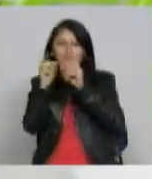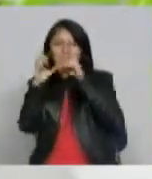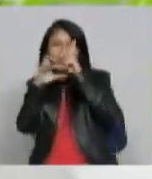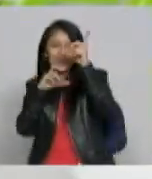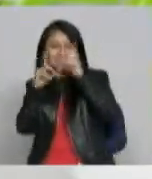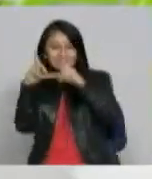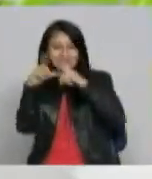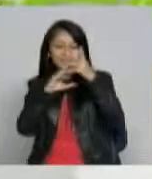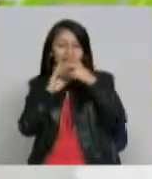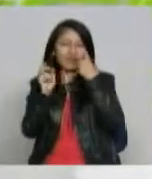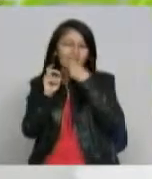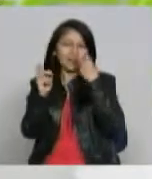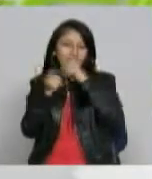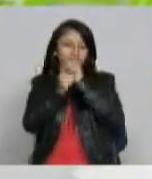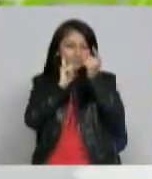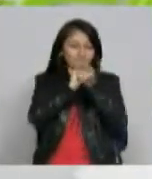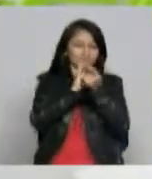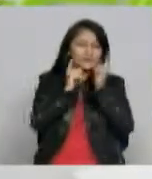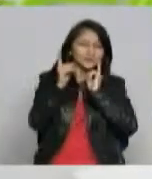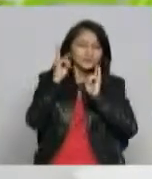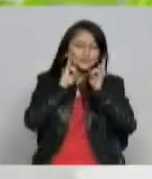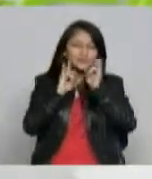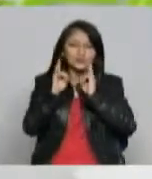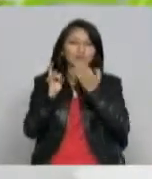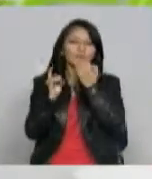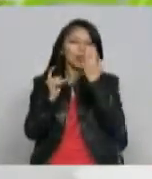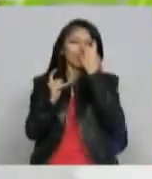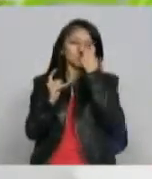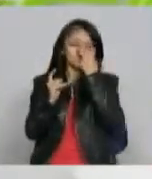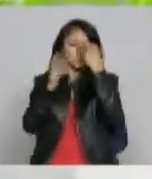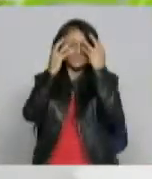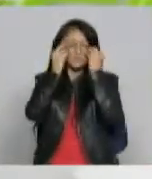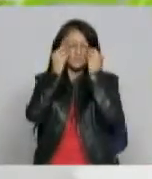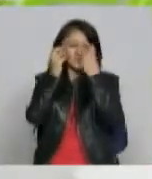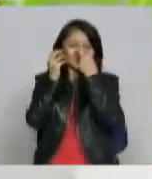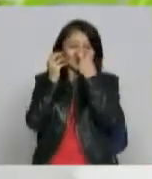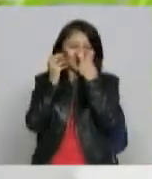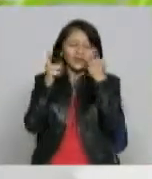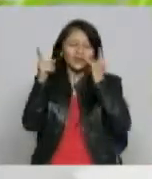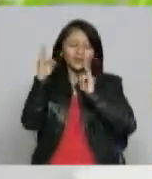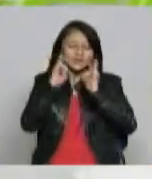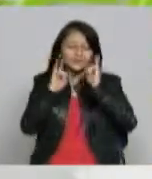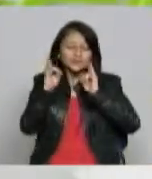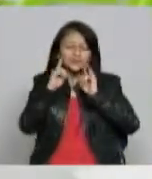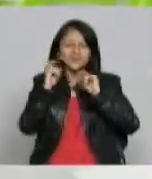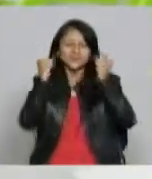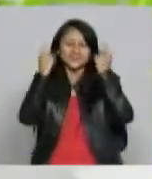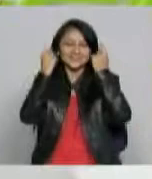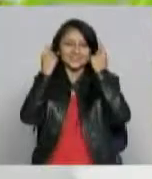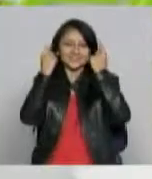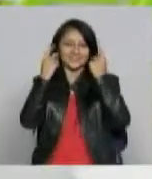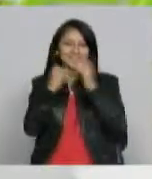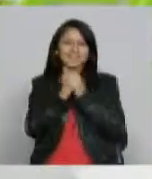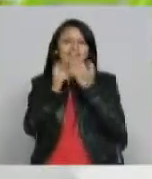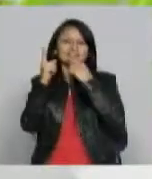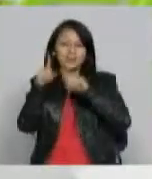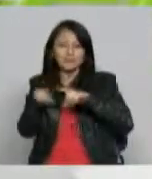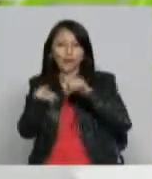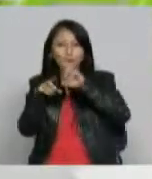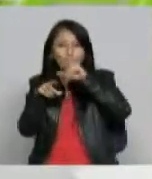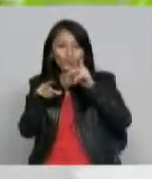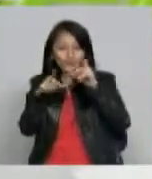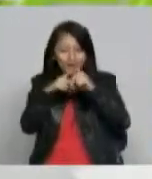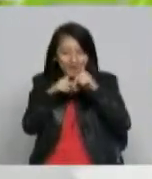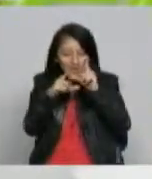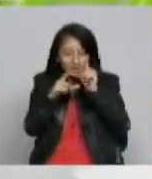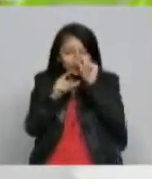sistemas operativos y la aplicación en sonidos mientras que el magnificador permite aumentar hasta 16 veces el tamaño de la letra de la pantalla